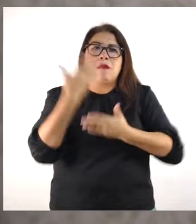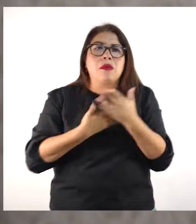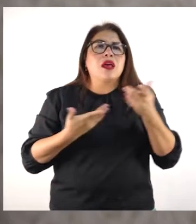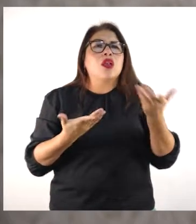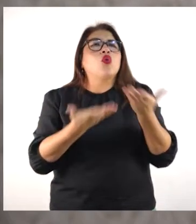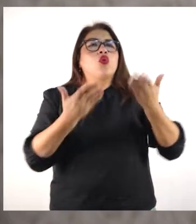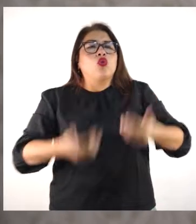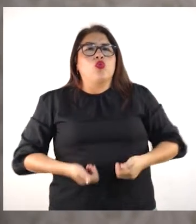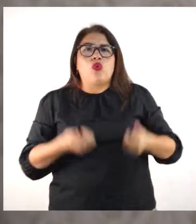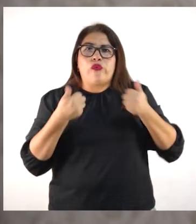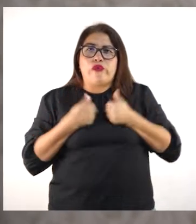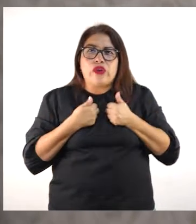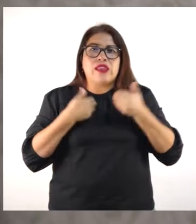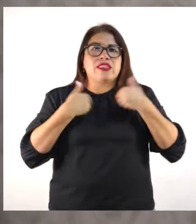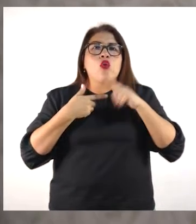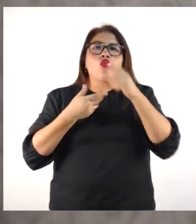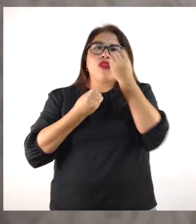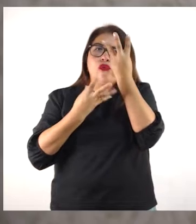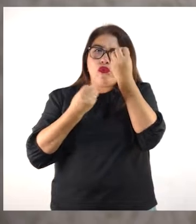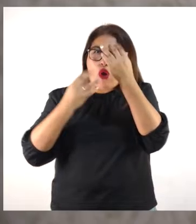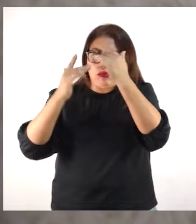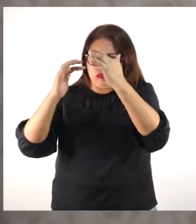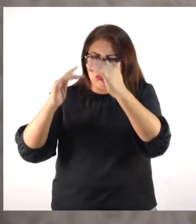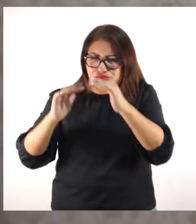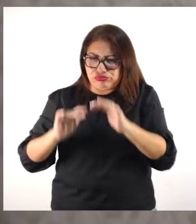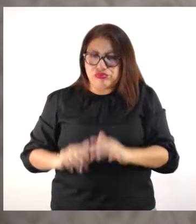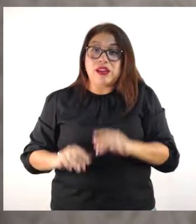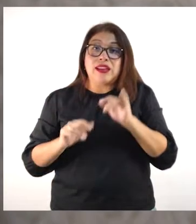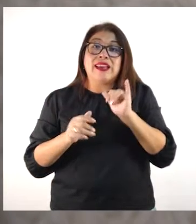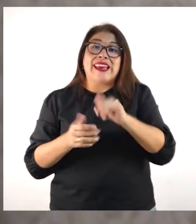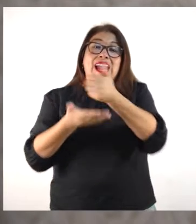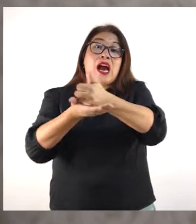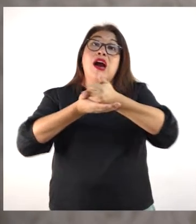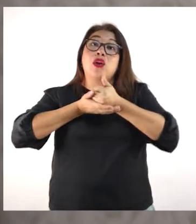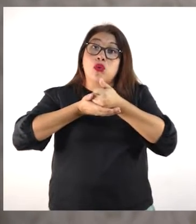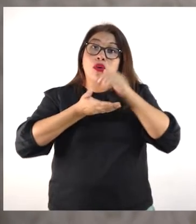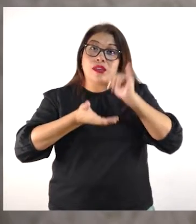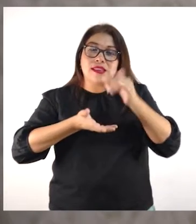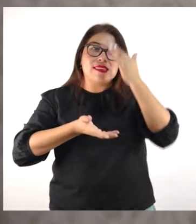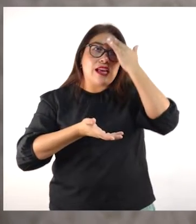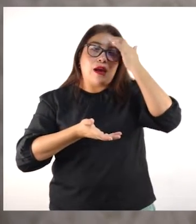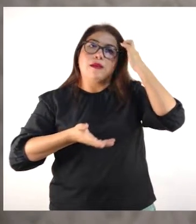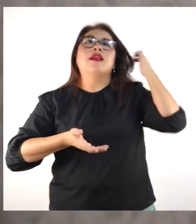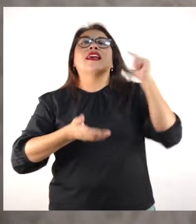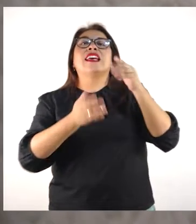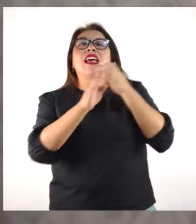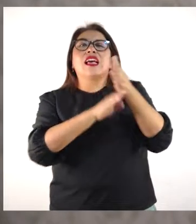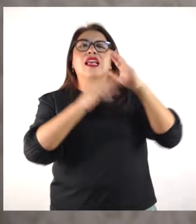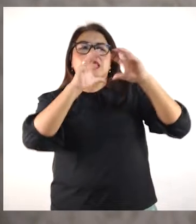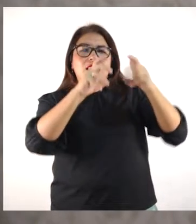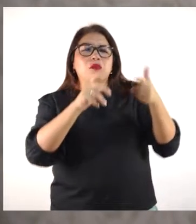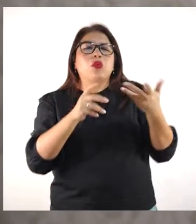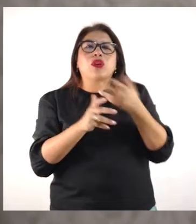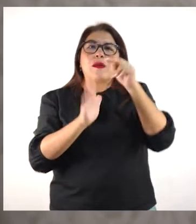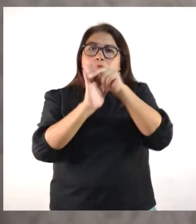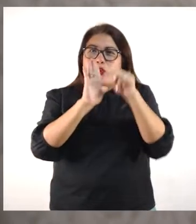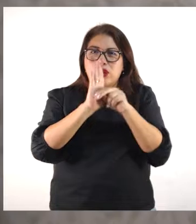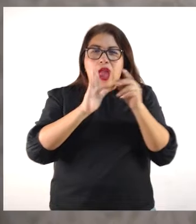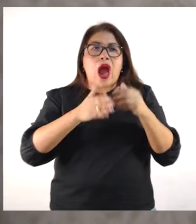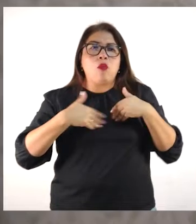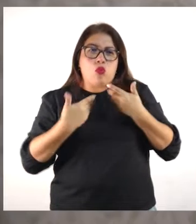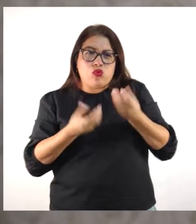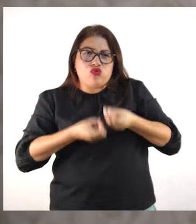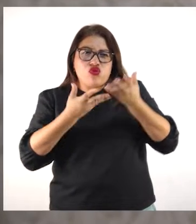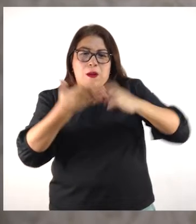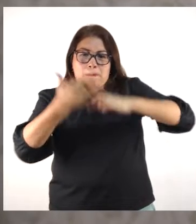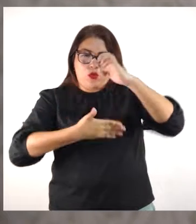son, dónde están, tener una data. Y eso nos permite justamente este tipo de políticas y programas brindarle